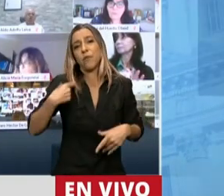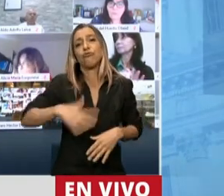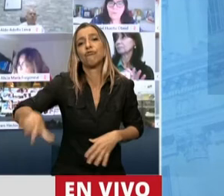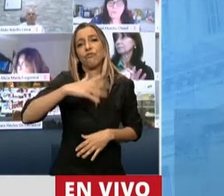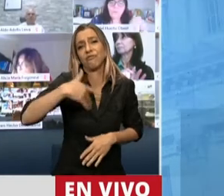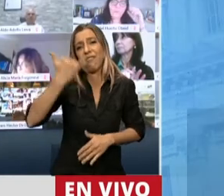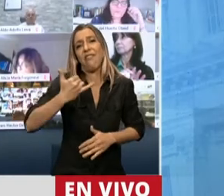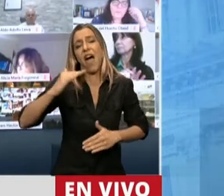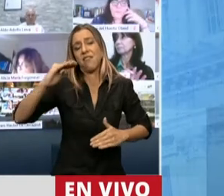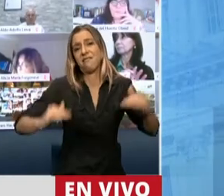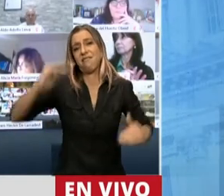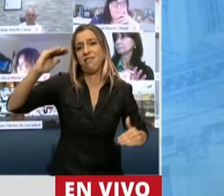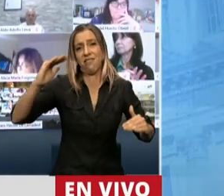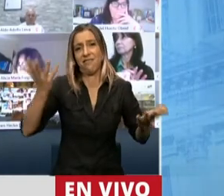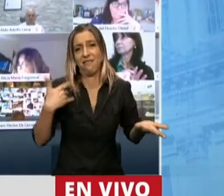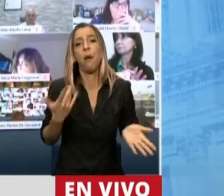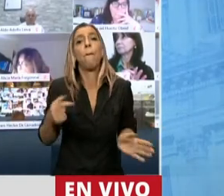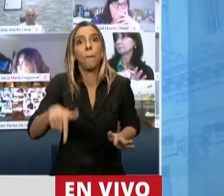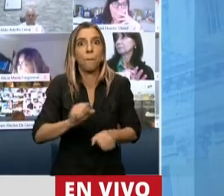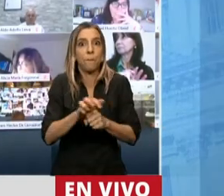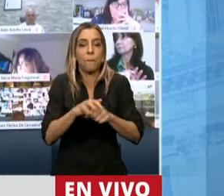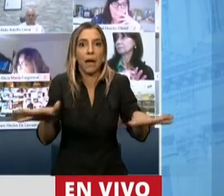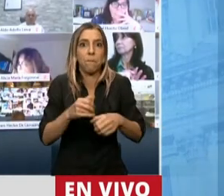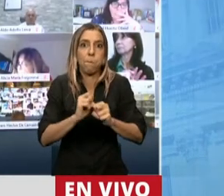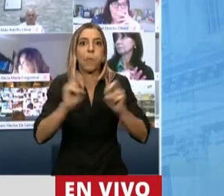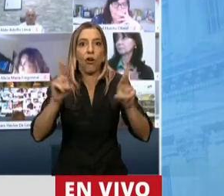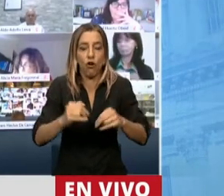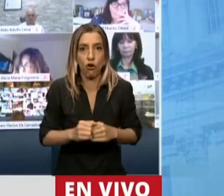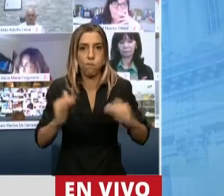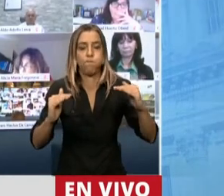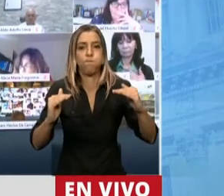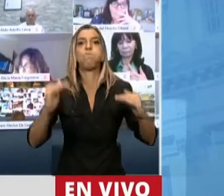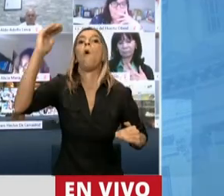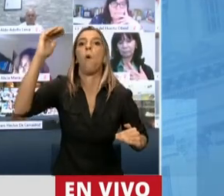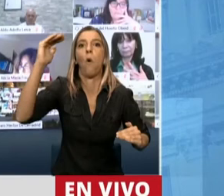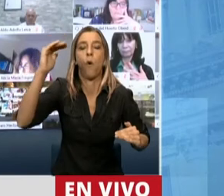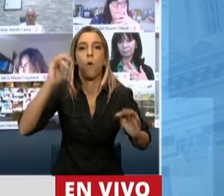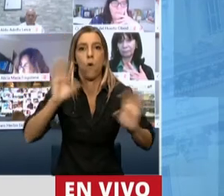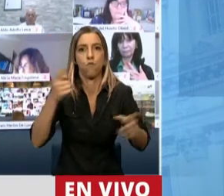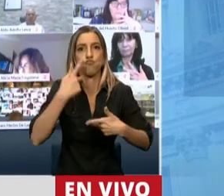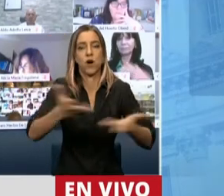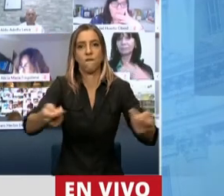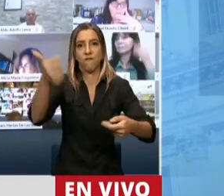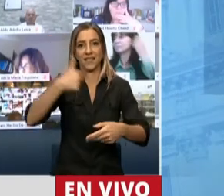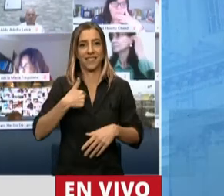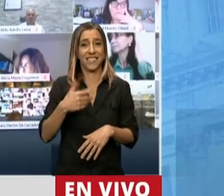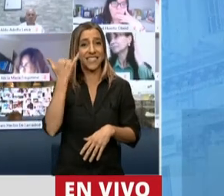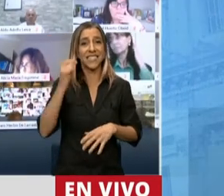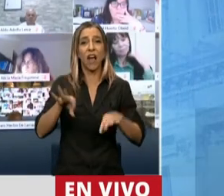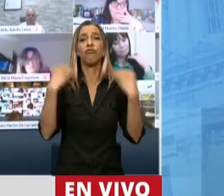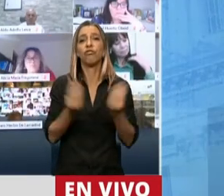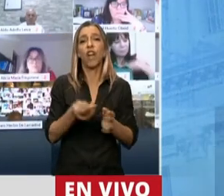pero que la pandemia está profundizando. Miren, llevamos 200 días desde el inicio del aislamiento, 8 meses,